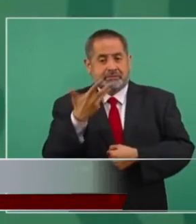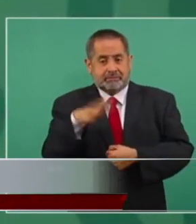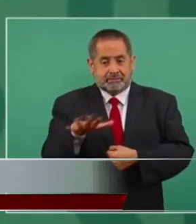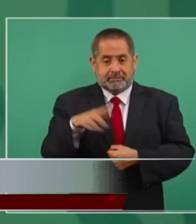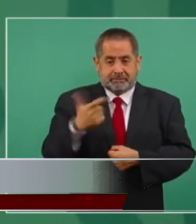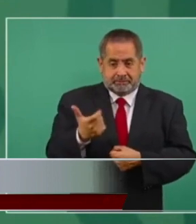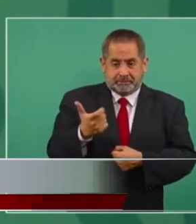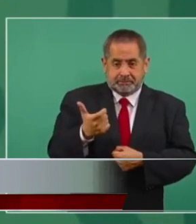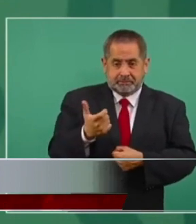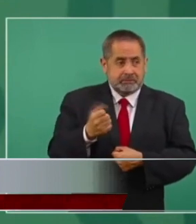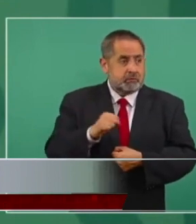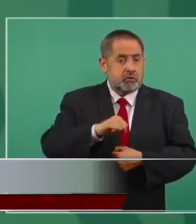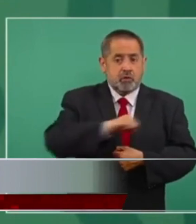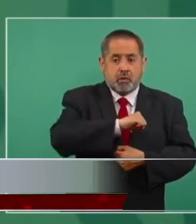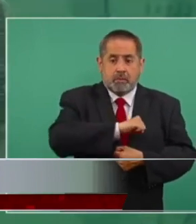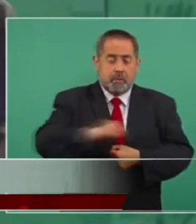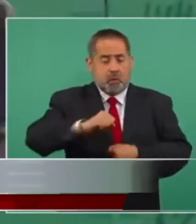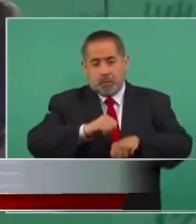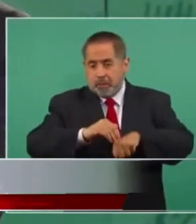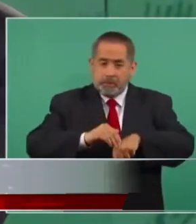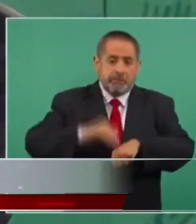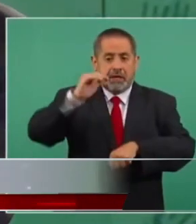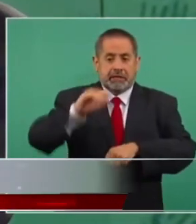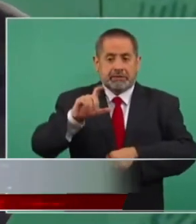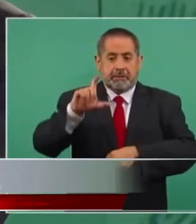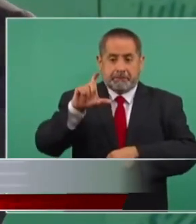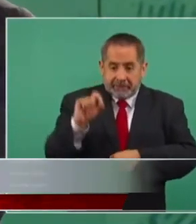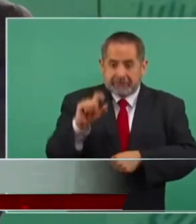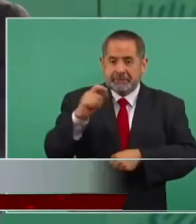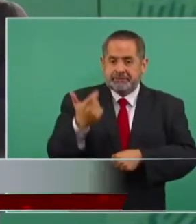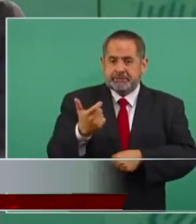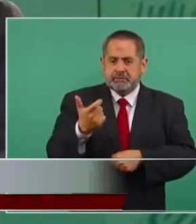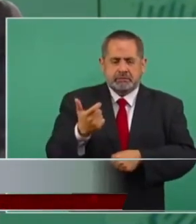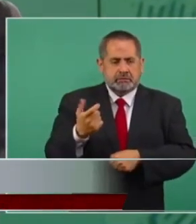sea le hicieron caso